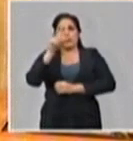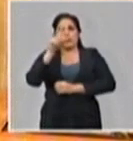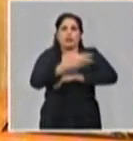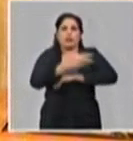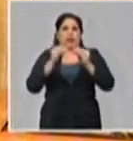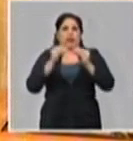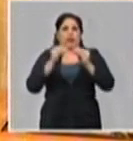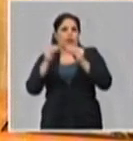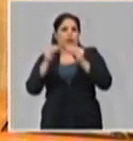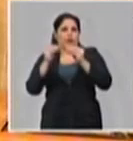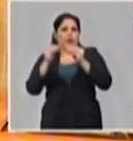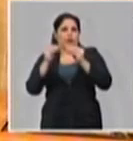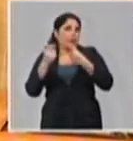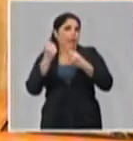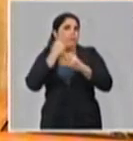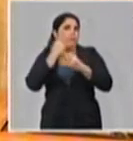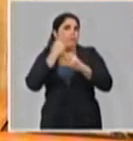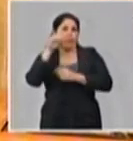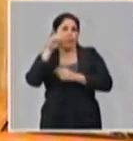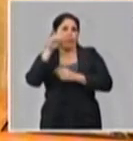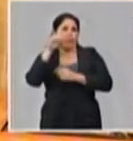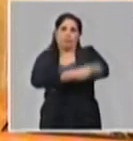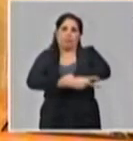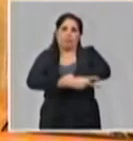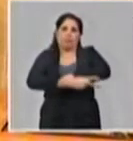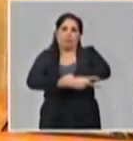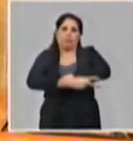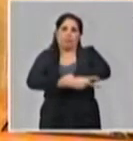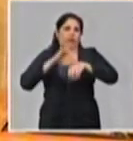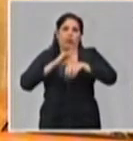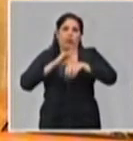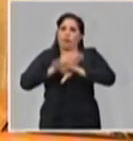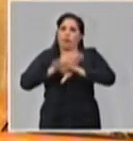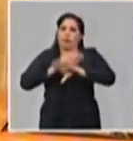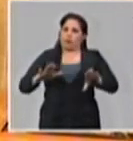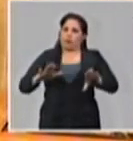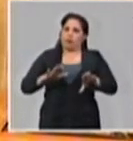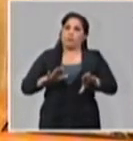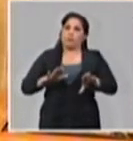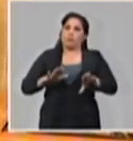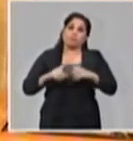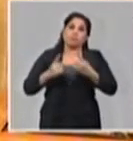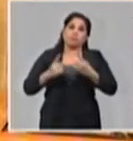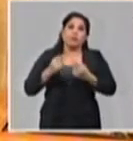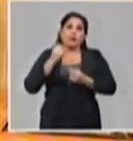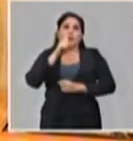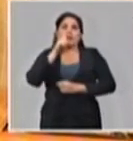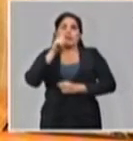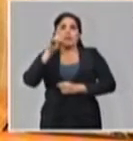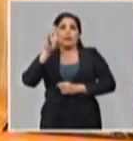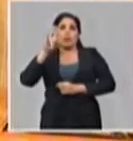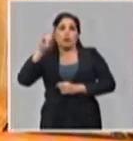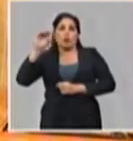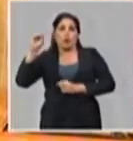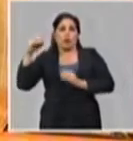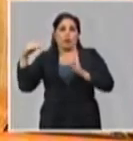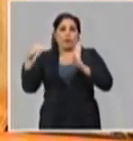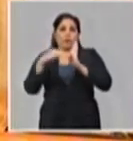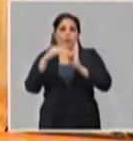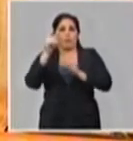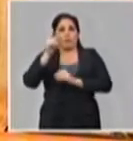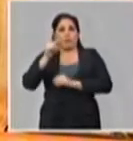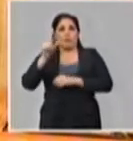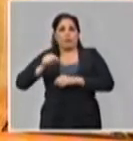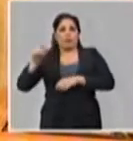Pero los medios están diciendo que hay más de 100 países. Es decir, todos los medios replican los de más de 100 países con más de 109.000 casos y